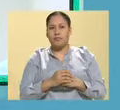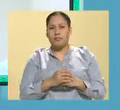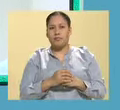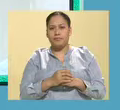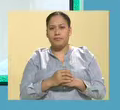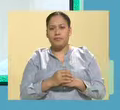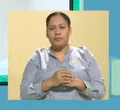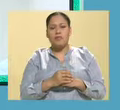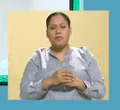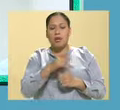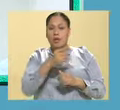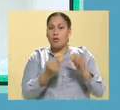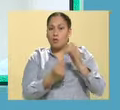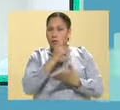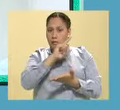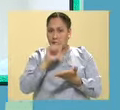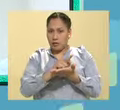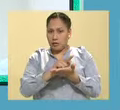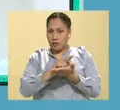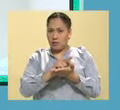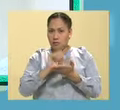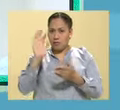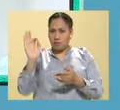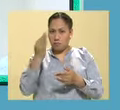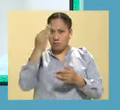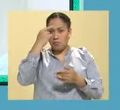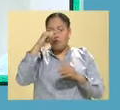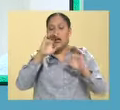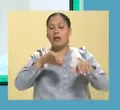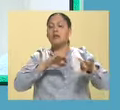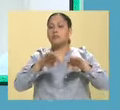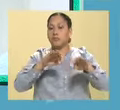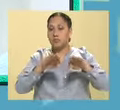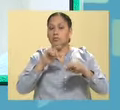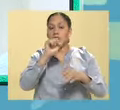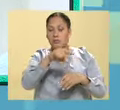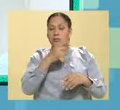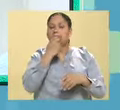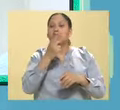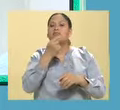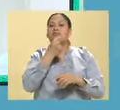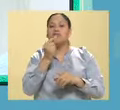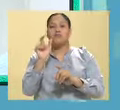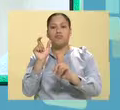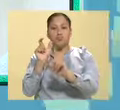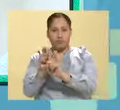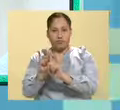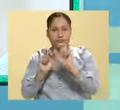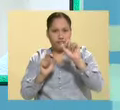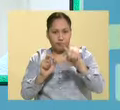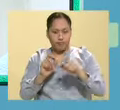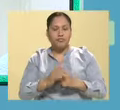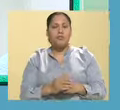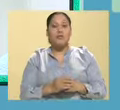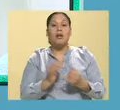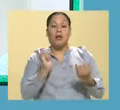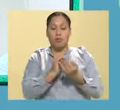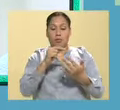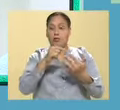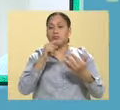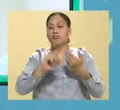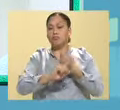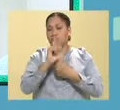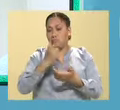Esta nueva Ley Federal del Trabajo también contempla la protección a menores. E inclusive hay un delito.